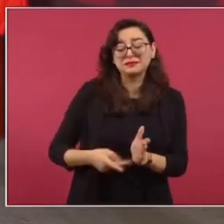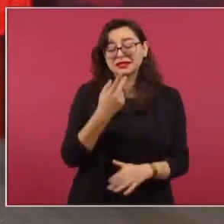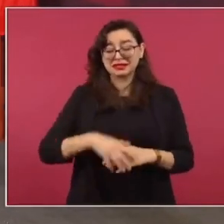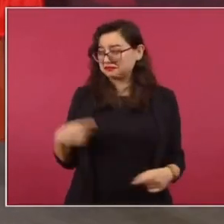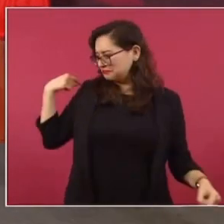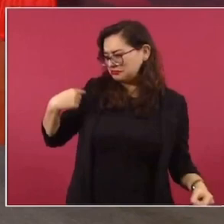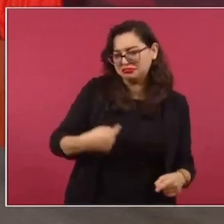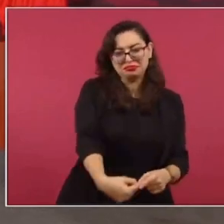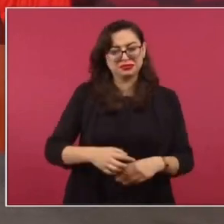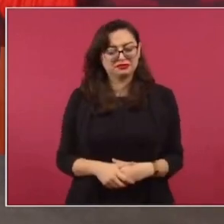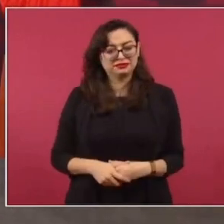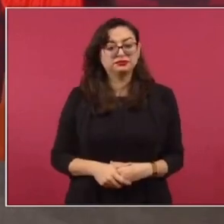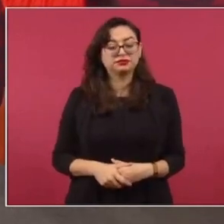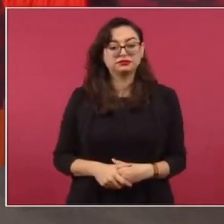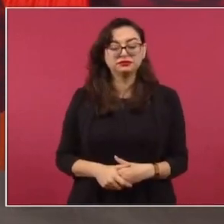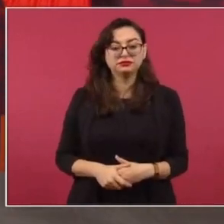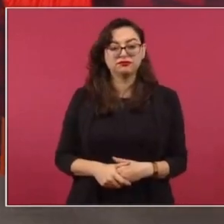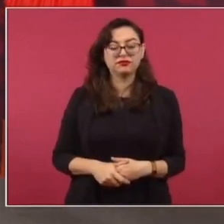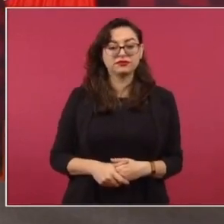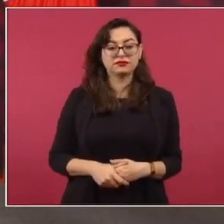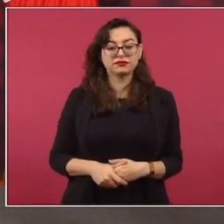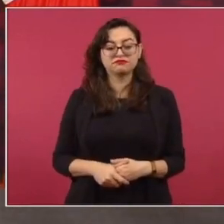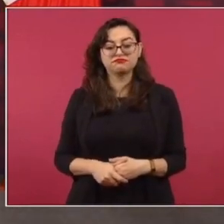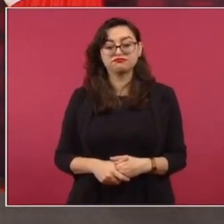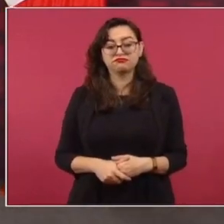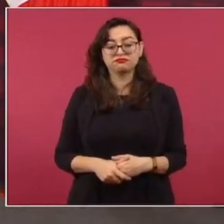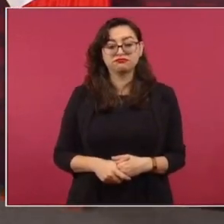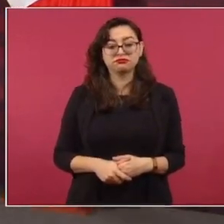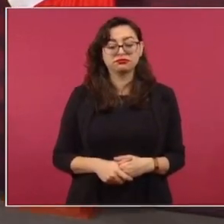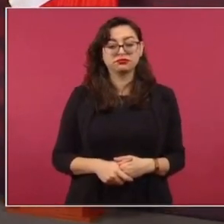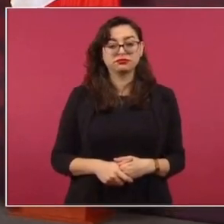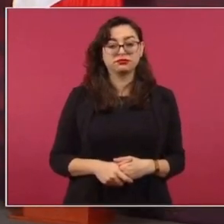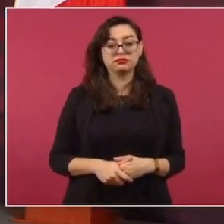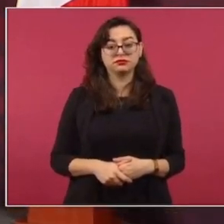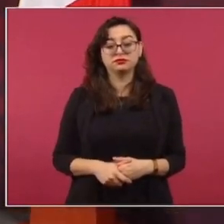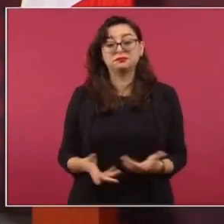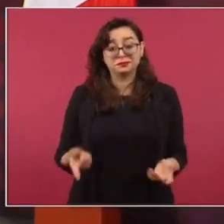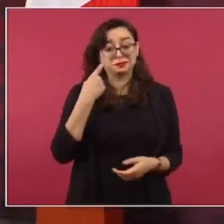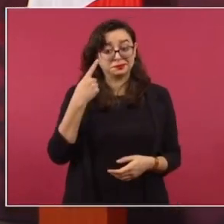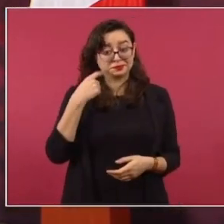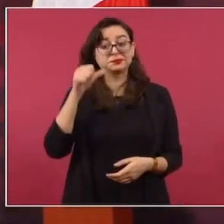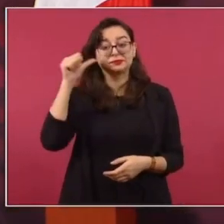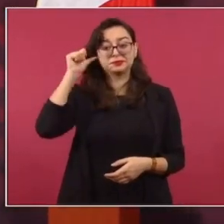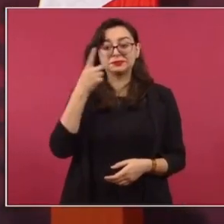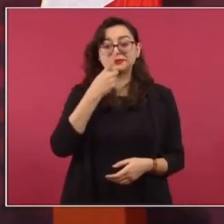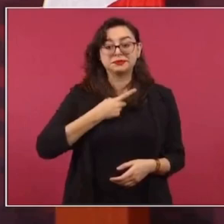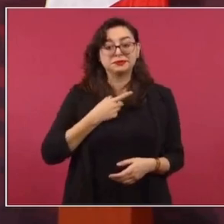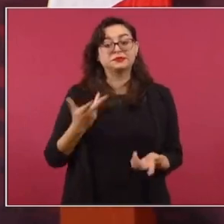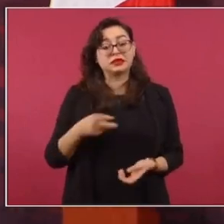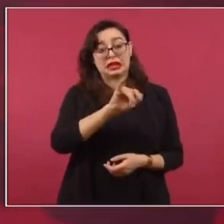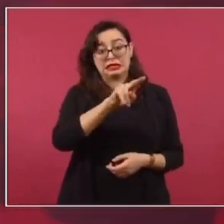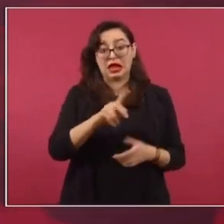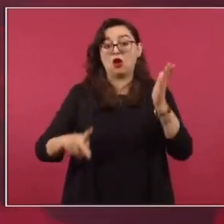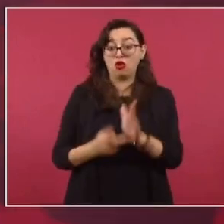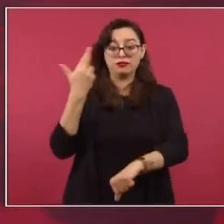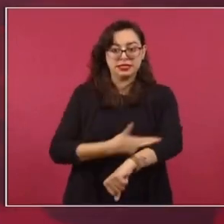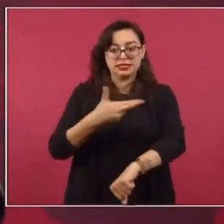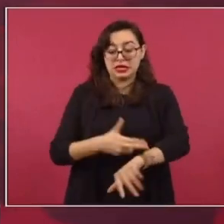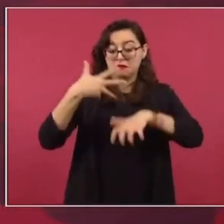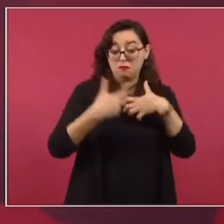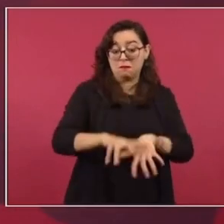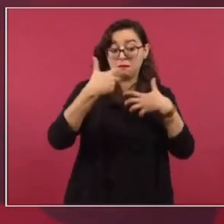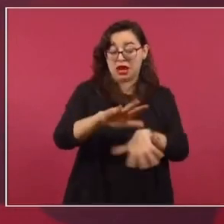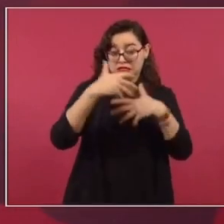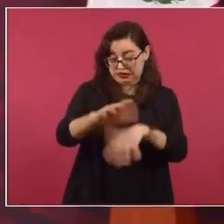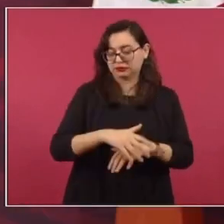recibí una información que el día que van a hacer el movimiento aquí, supuestamente para defender la democracia, ya están convocando en